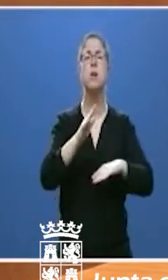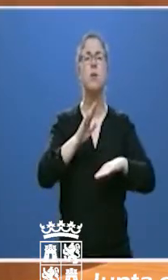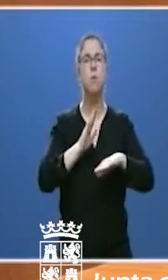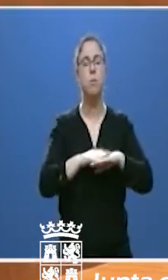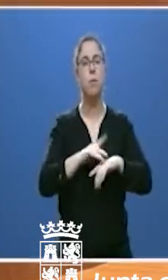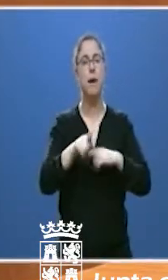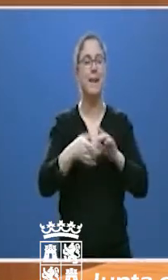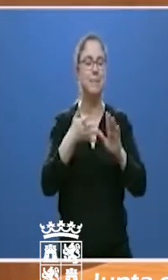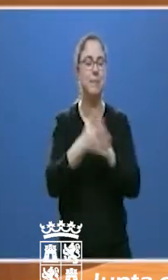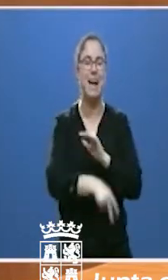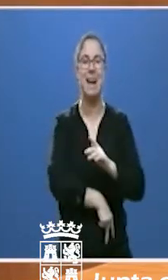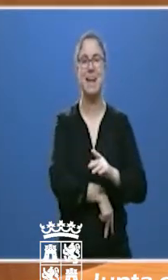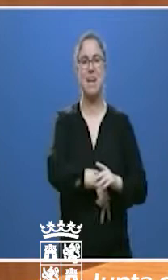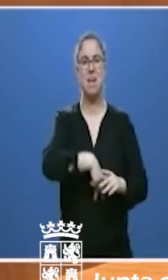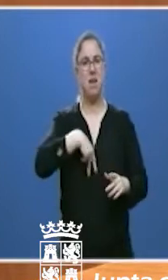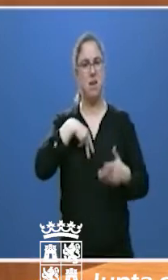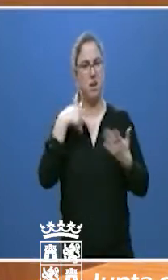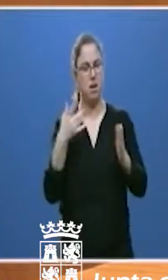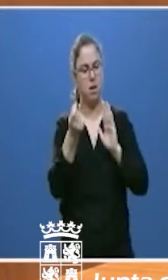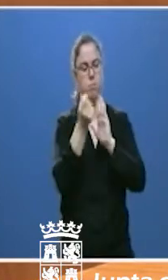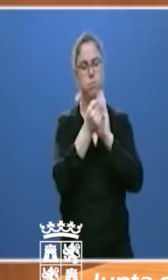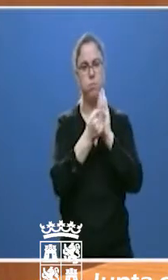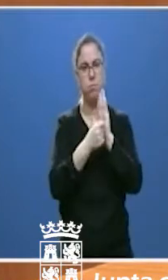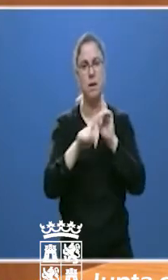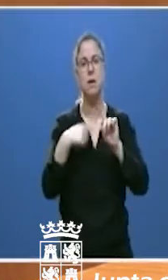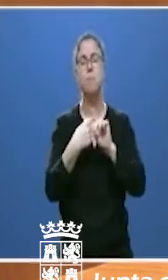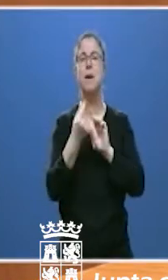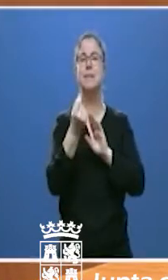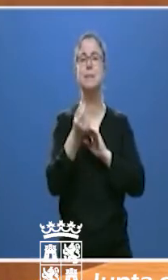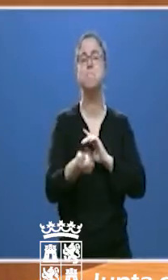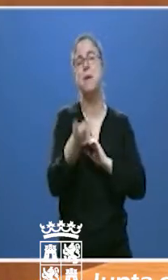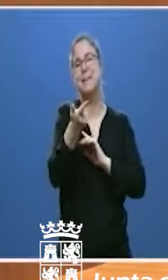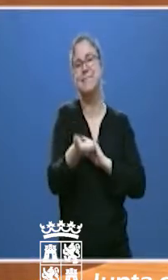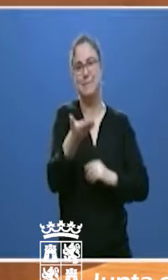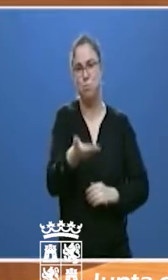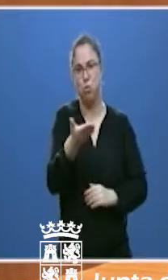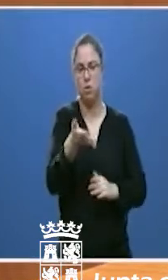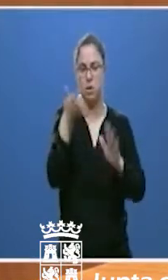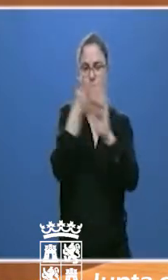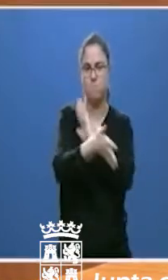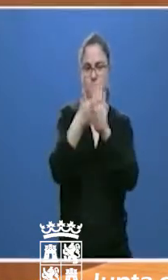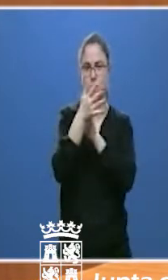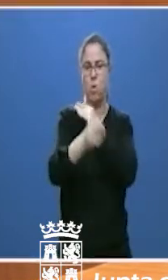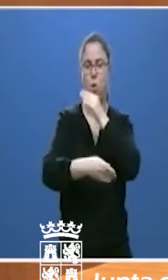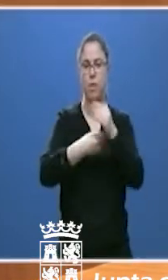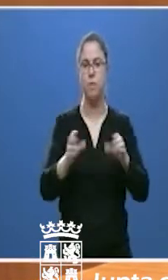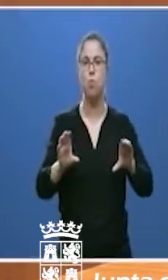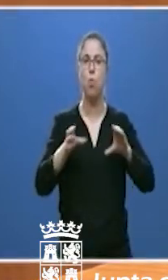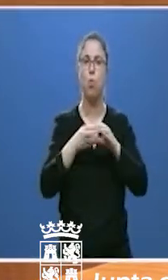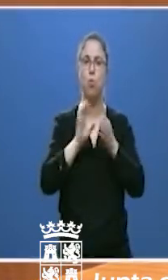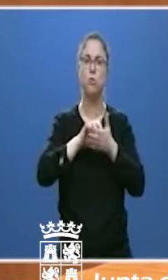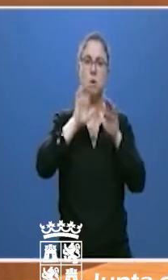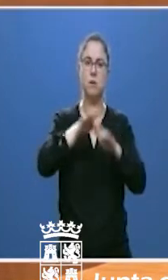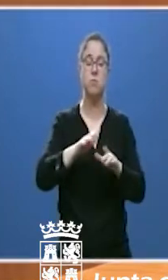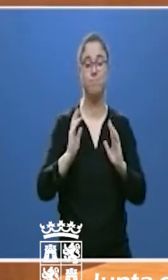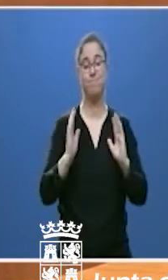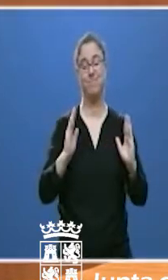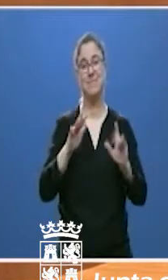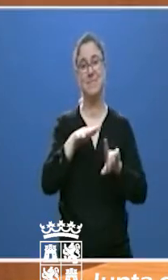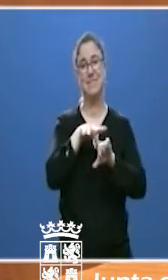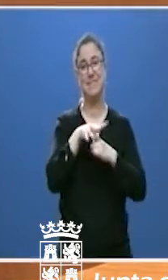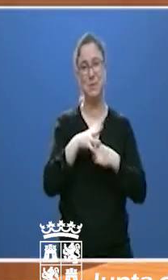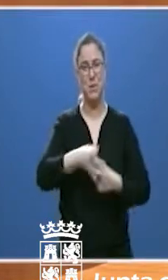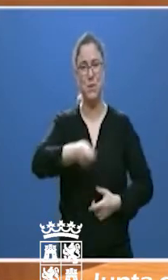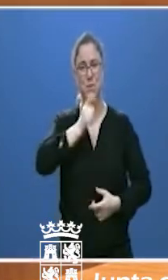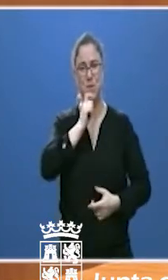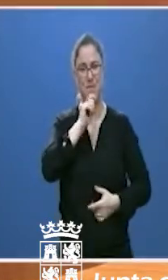generales y las más importantes medidas que estamos impulsando desde la Junta de Castilla y León en este trance tan difícil.